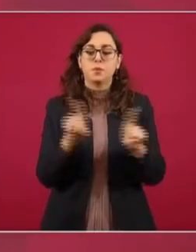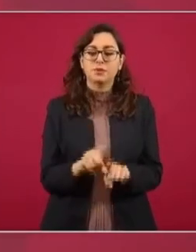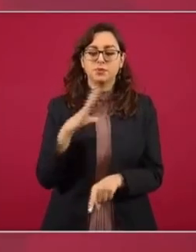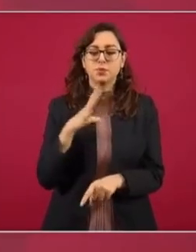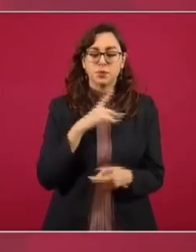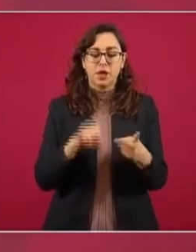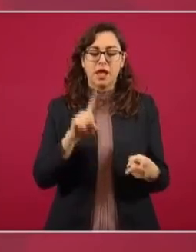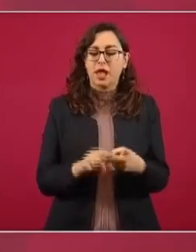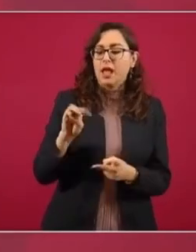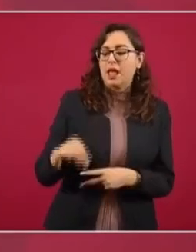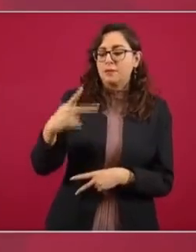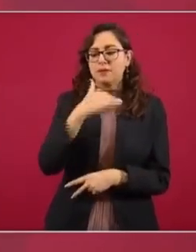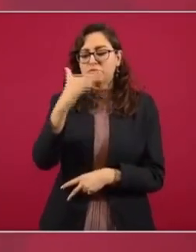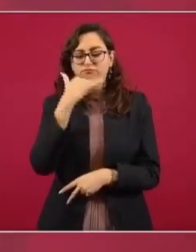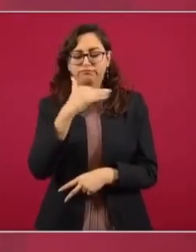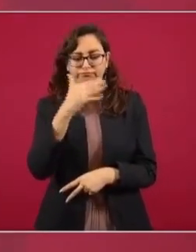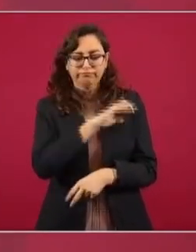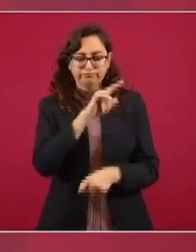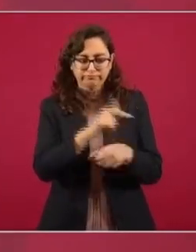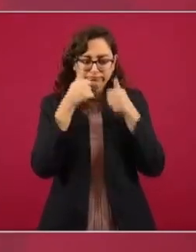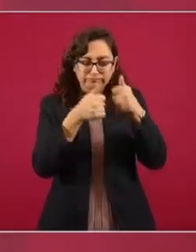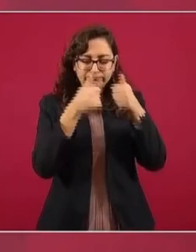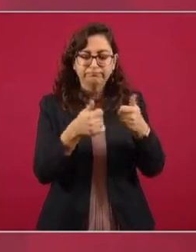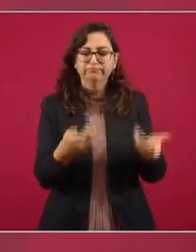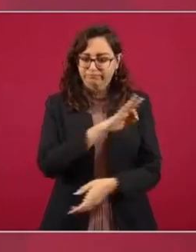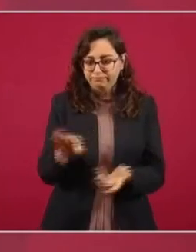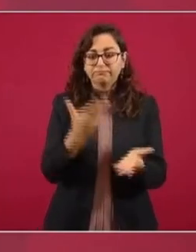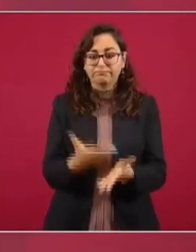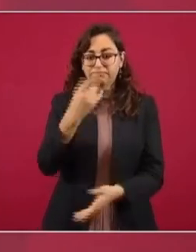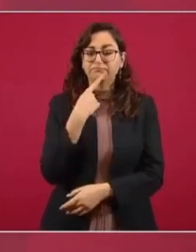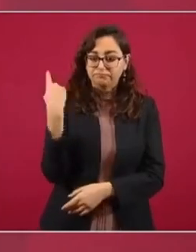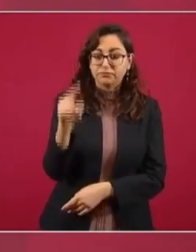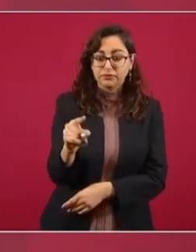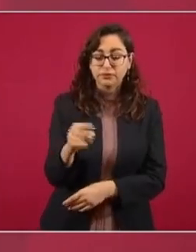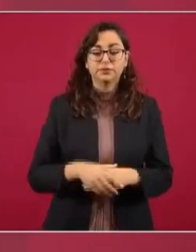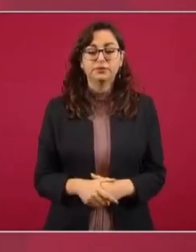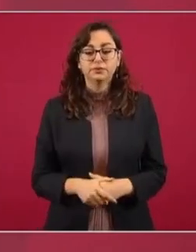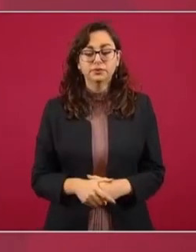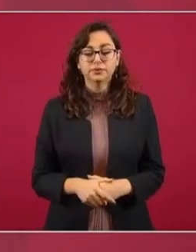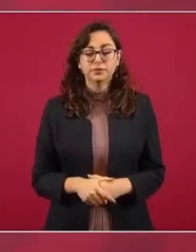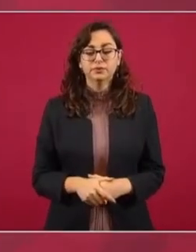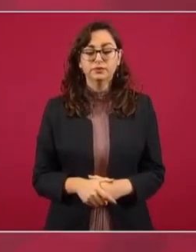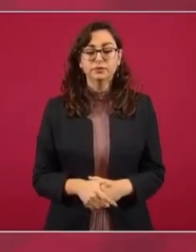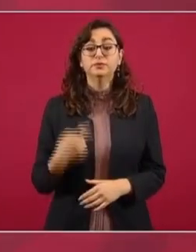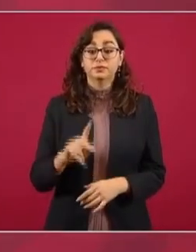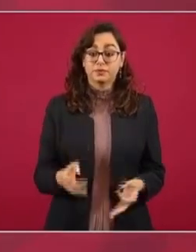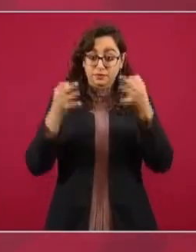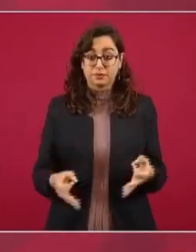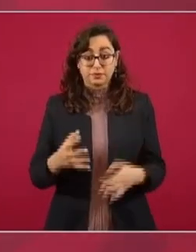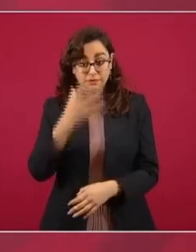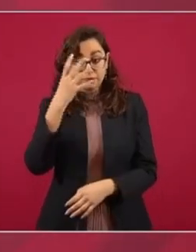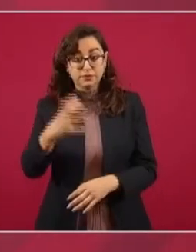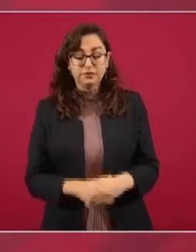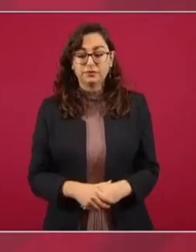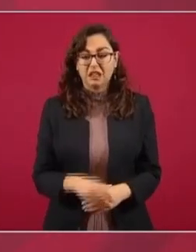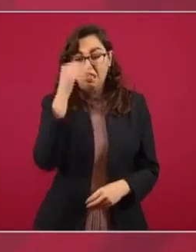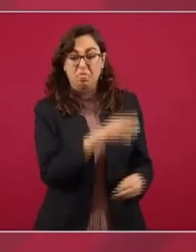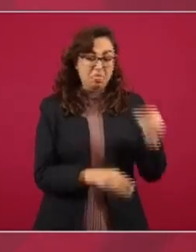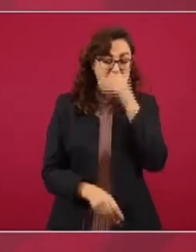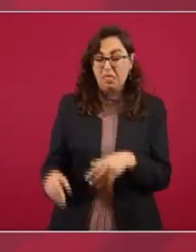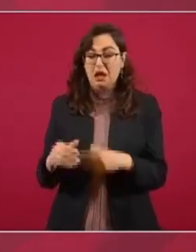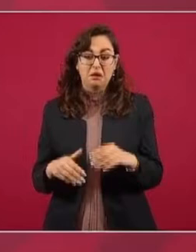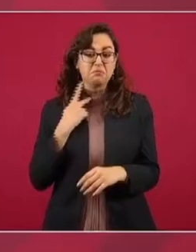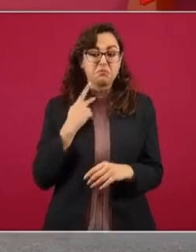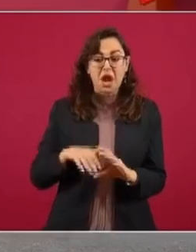Anticorrupción, que se acuda a estas instancias, pero que se atue con seriedad. Que no haya politiquería.